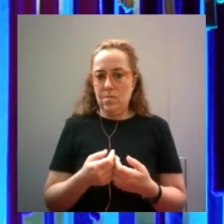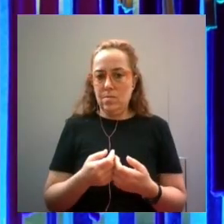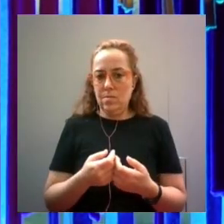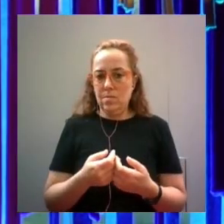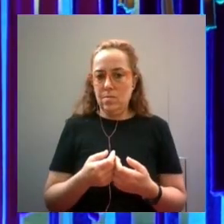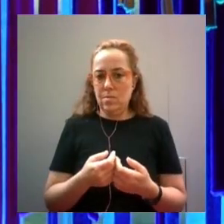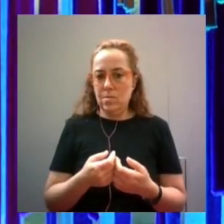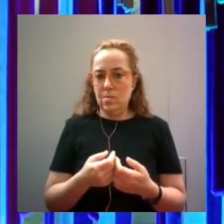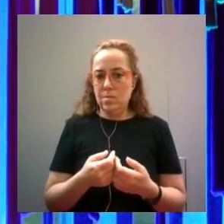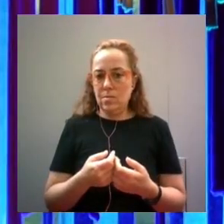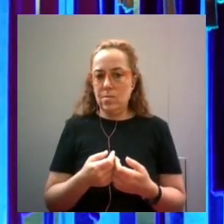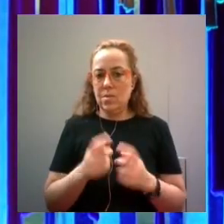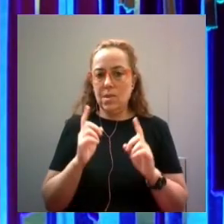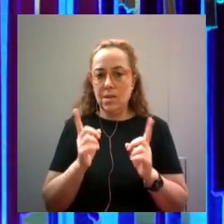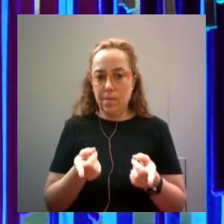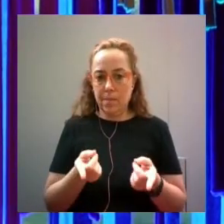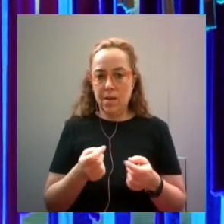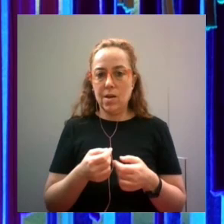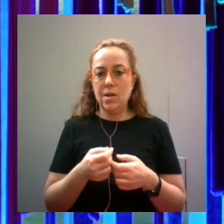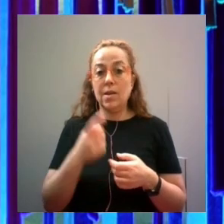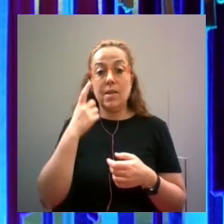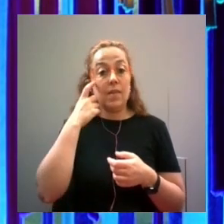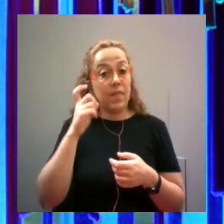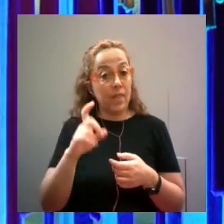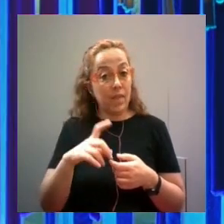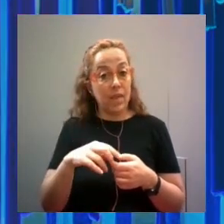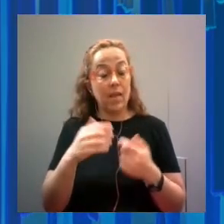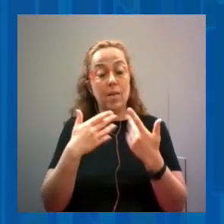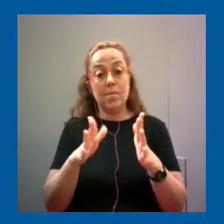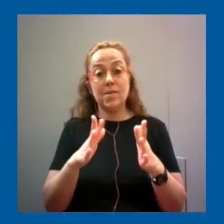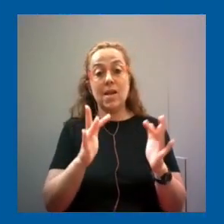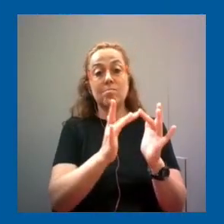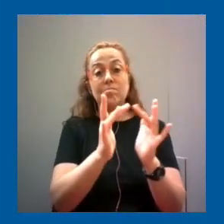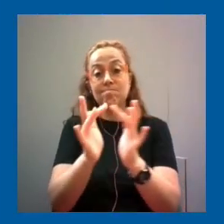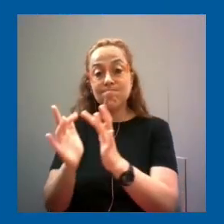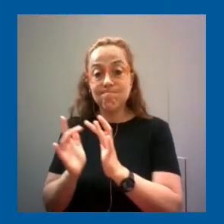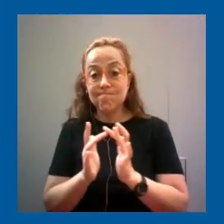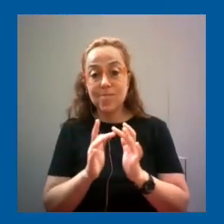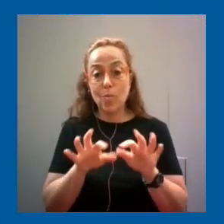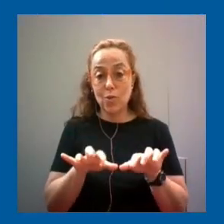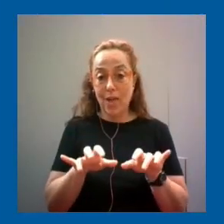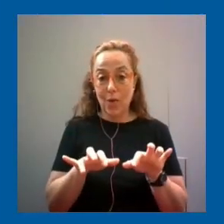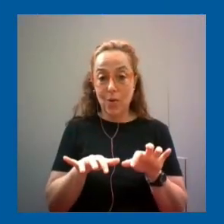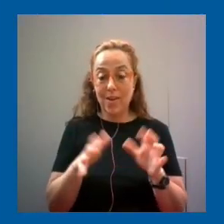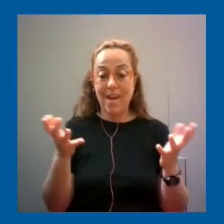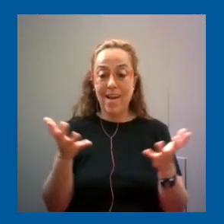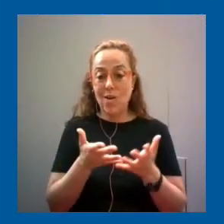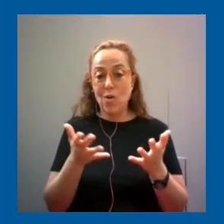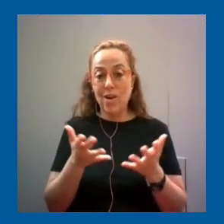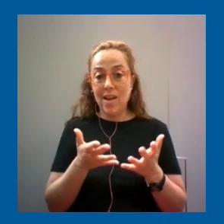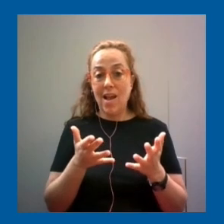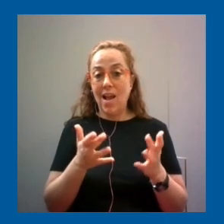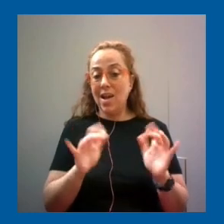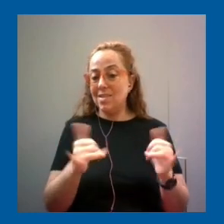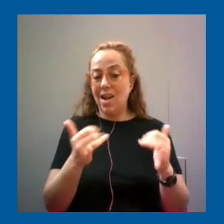Luego, además, tuvimos la gran idea de empezar a conectar las computadoras y esas computadoras hoy están interconectadas por